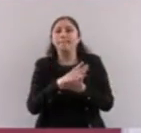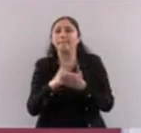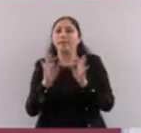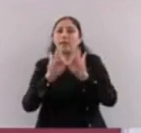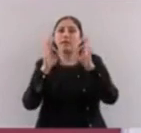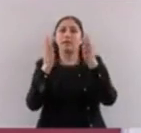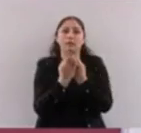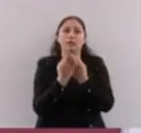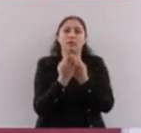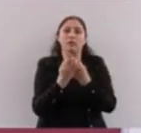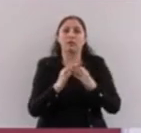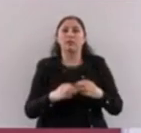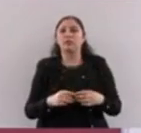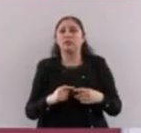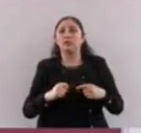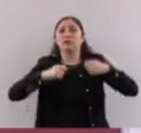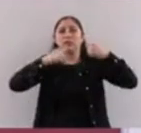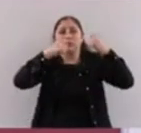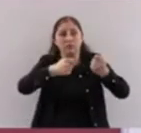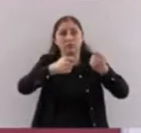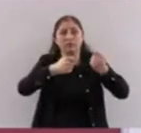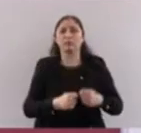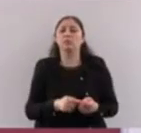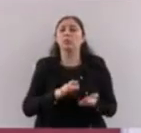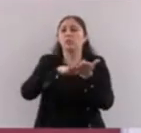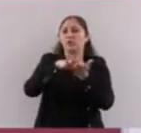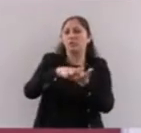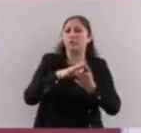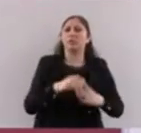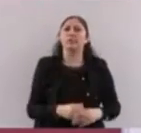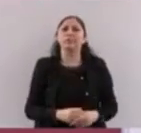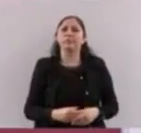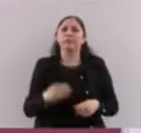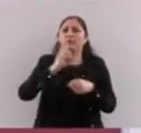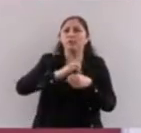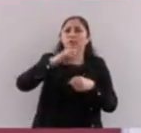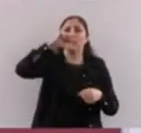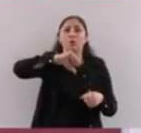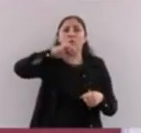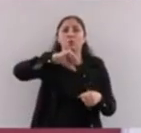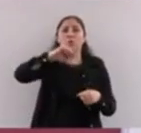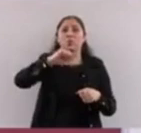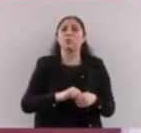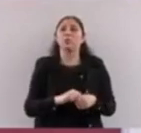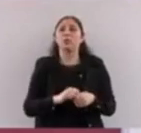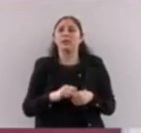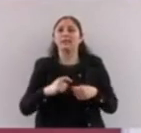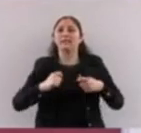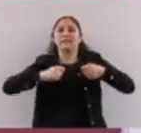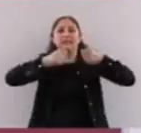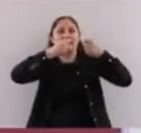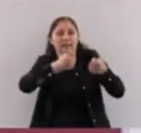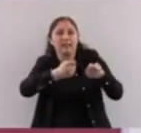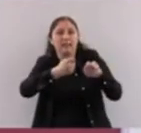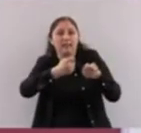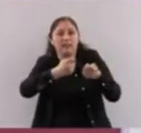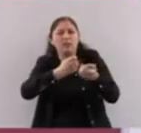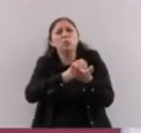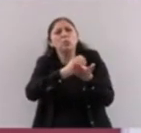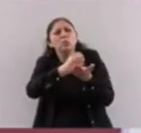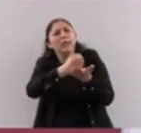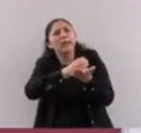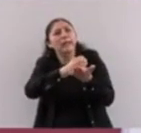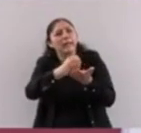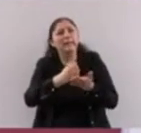recibiendo estos recursos. Y a partir del día de hoy recibirán su tarjeta. ¿Y por qué no una